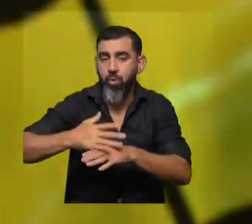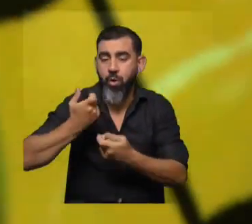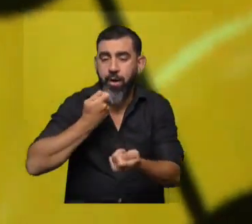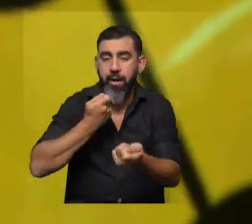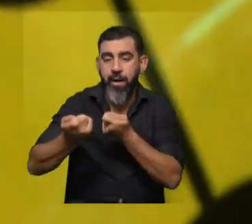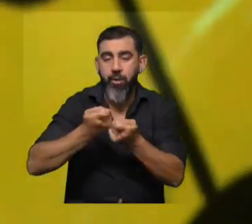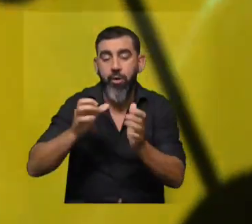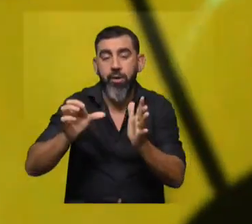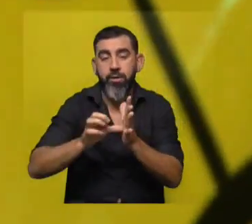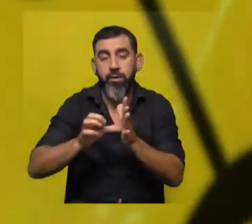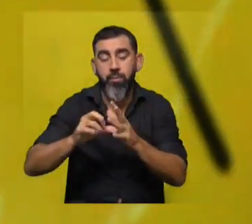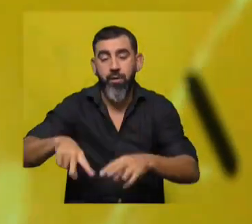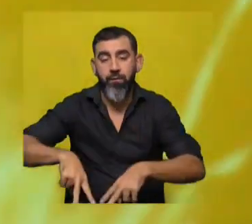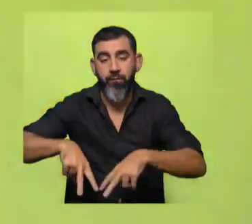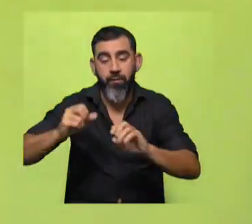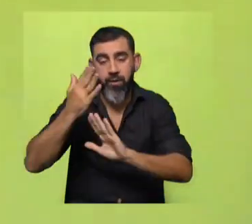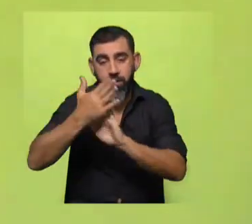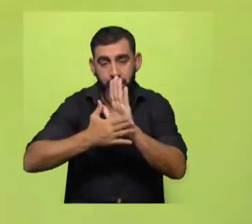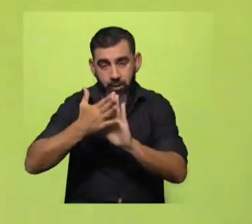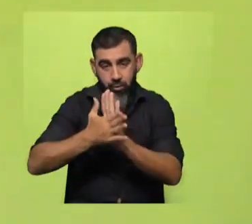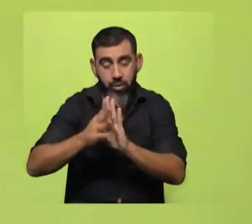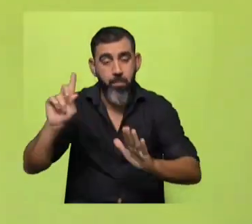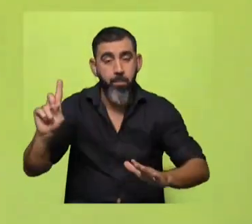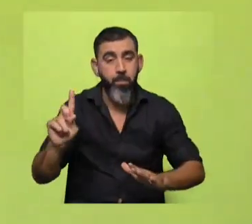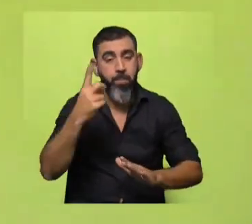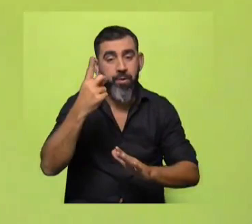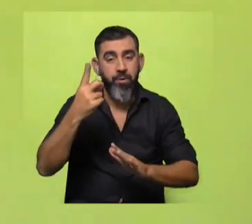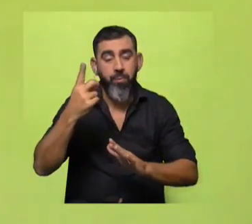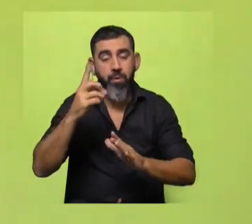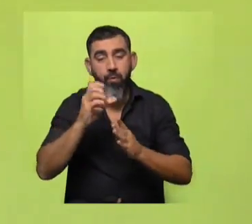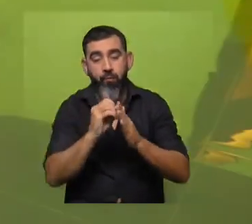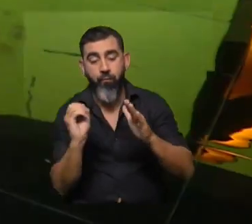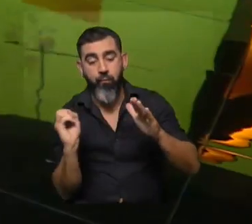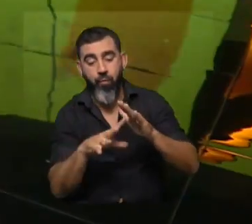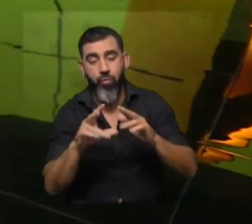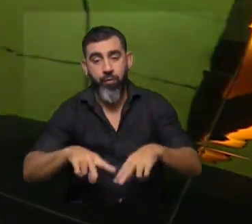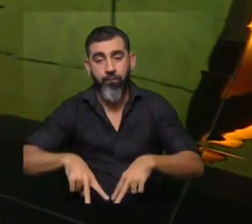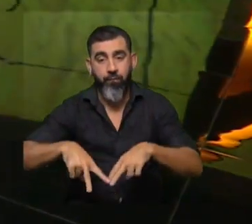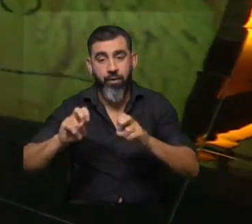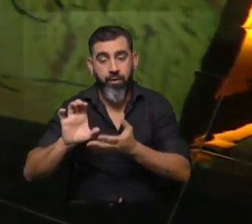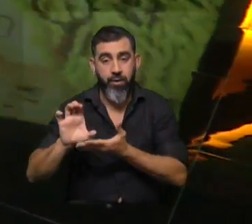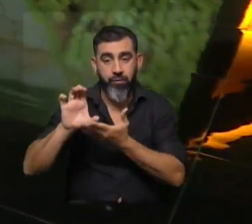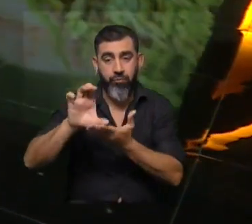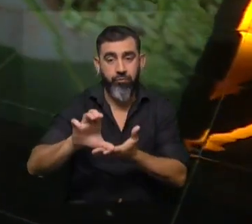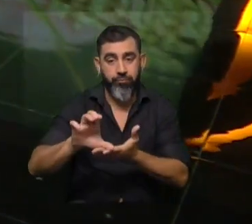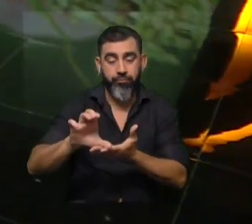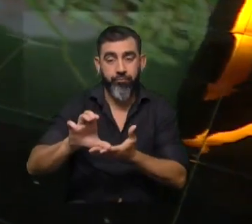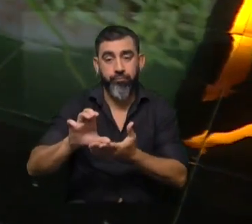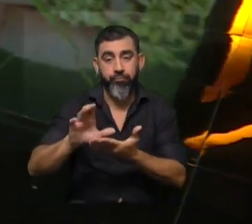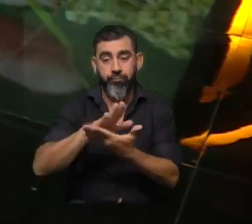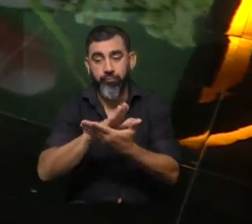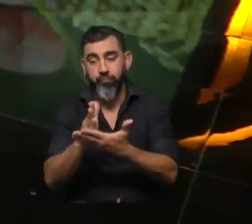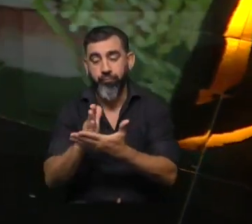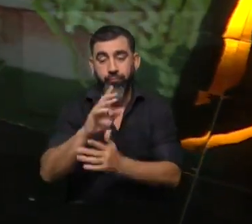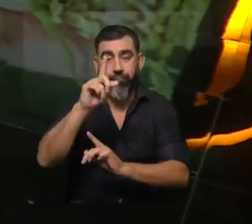nada menos que el Sistema Nacional de Investigadores, es uno de los principales proveedores de fondos para la investigación científica, es la bisagra en muchos